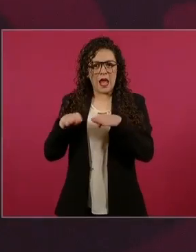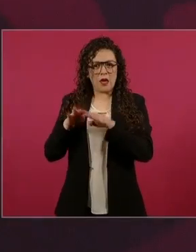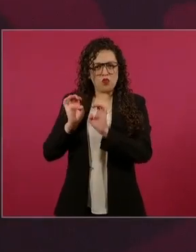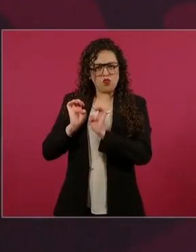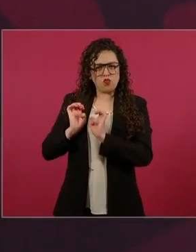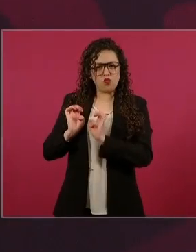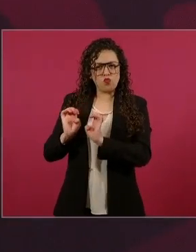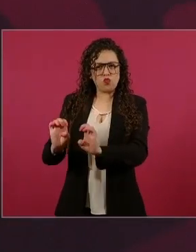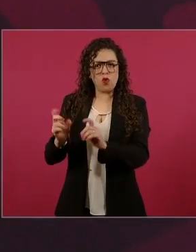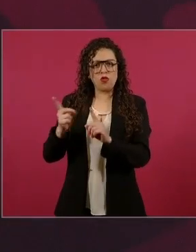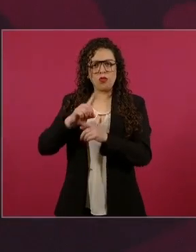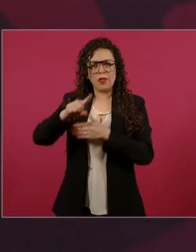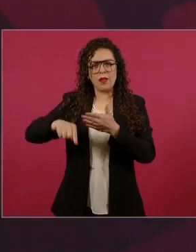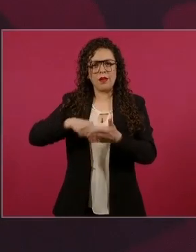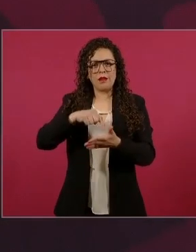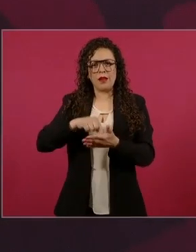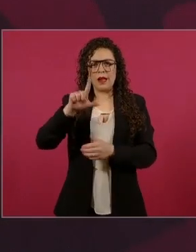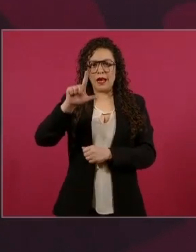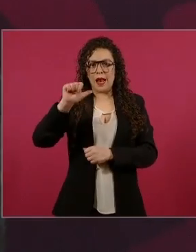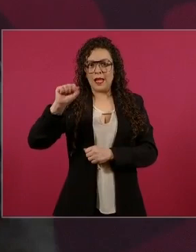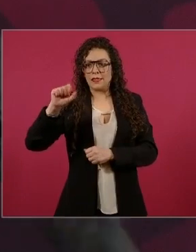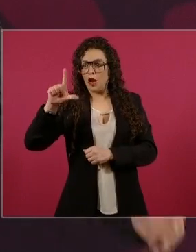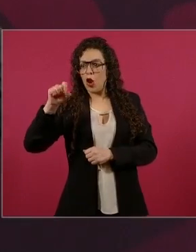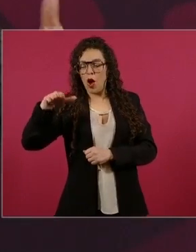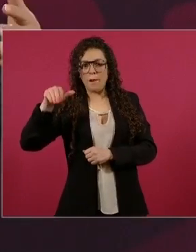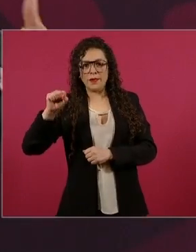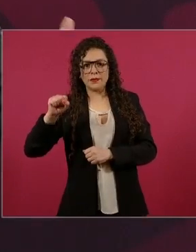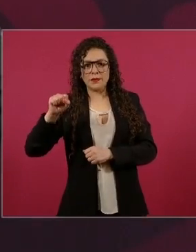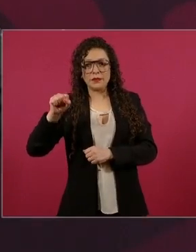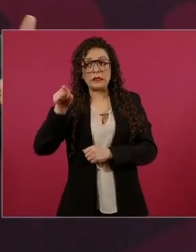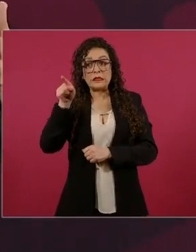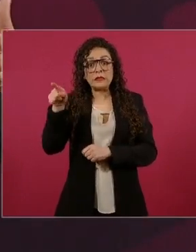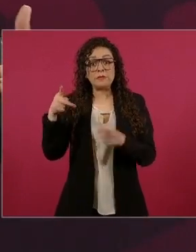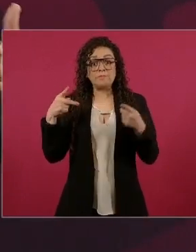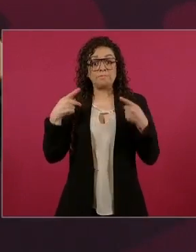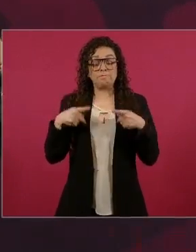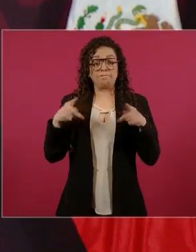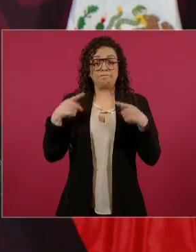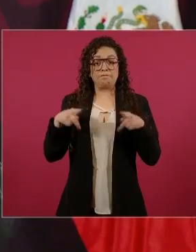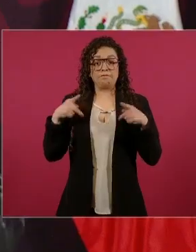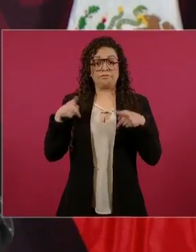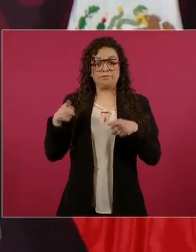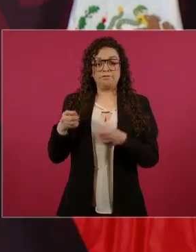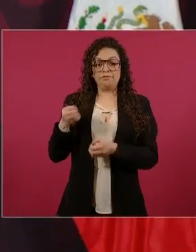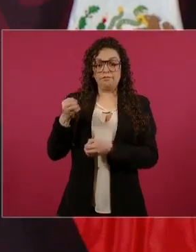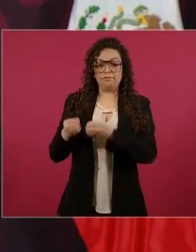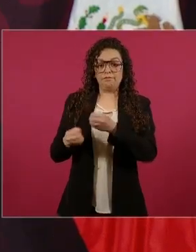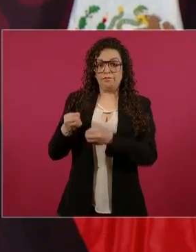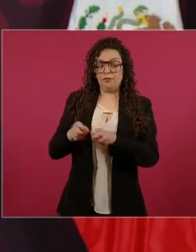donde llevan a ministros,